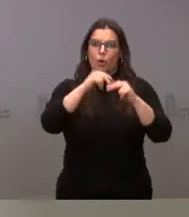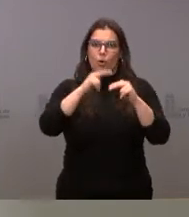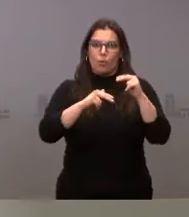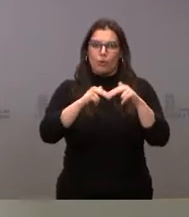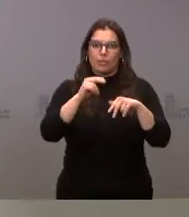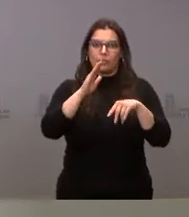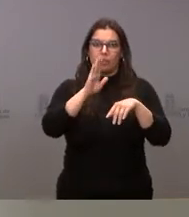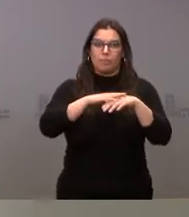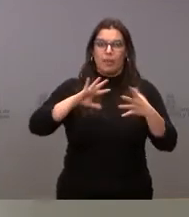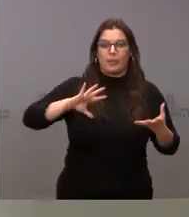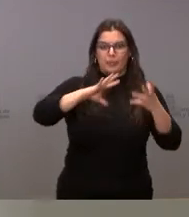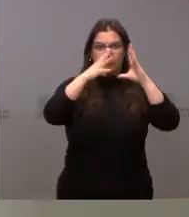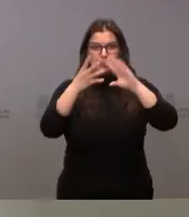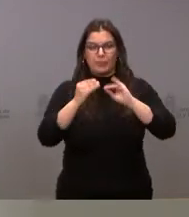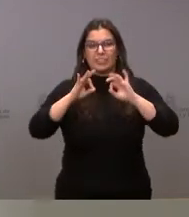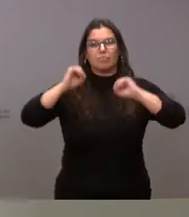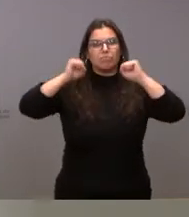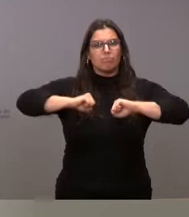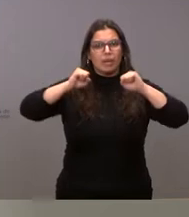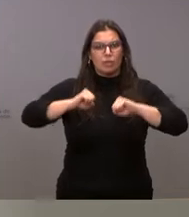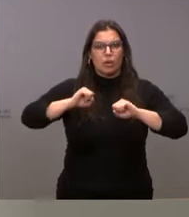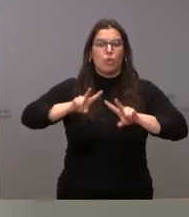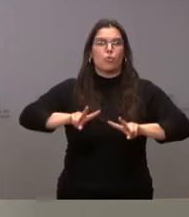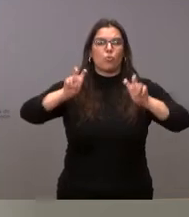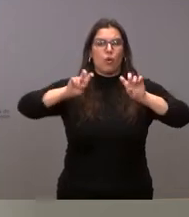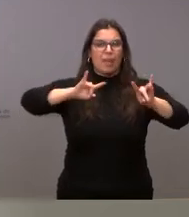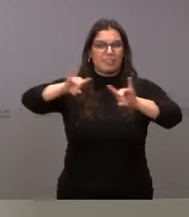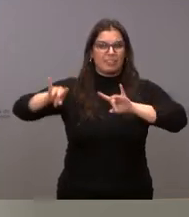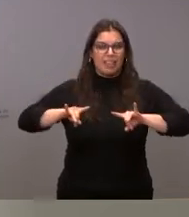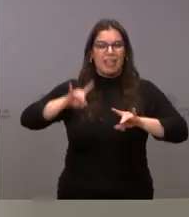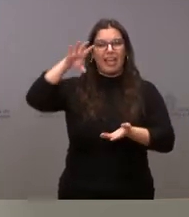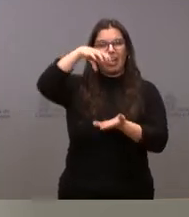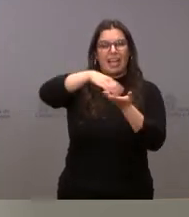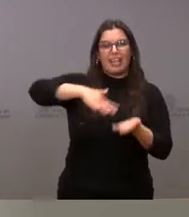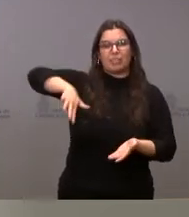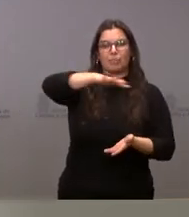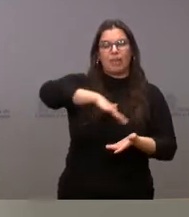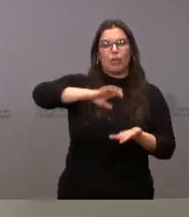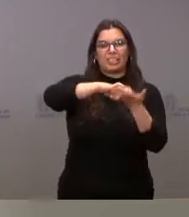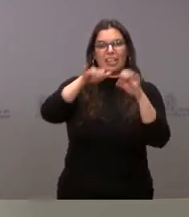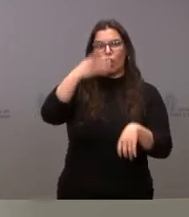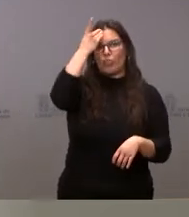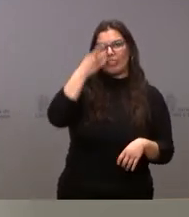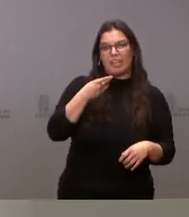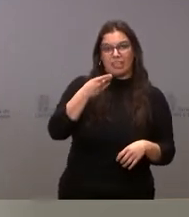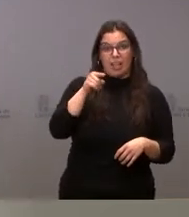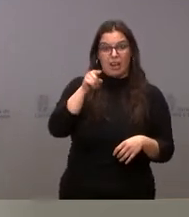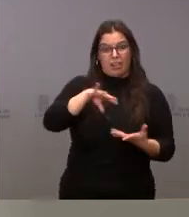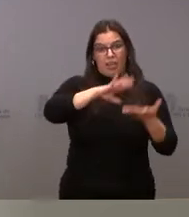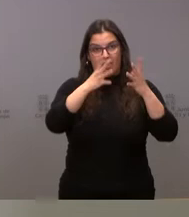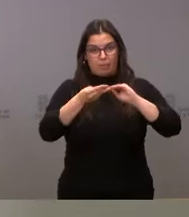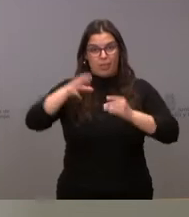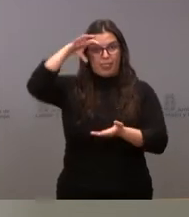mayores San Antonín en Palencia como nueva sede del espacio Castilla y León Digital de esta localidad, lo que nos hace